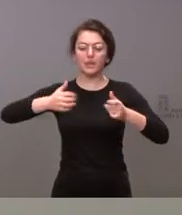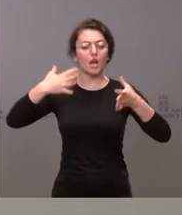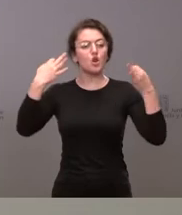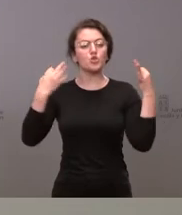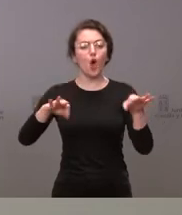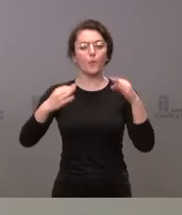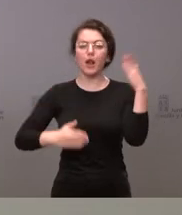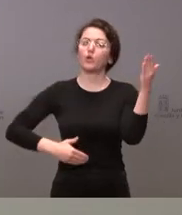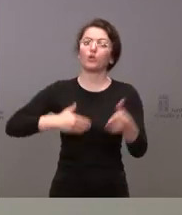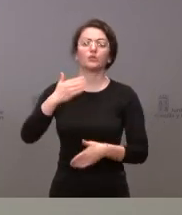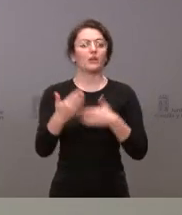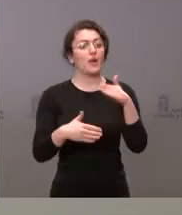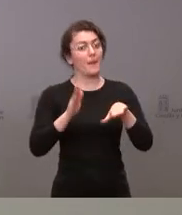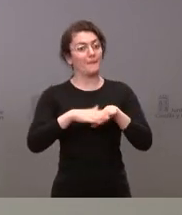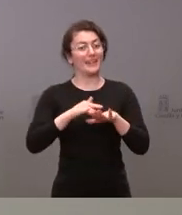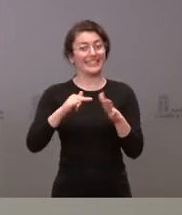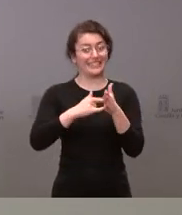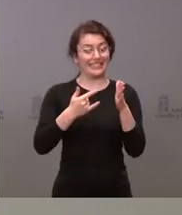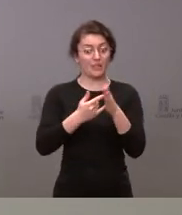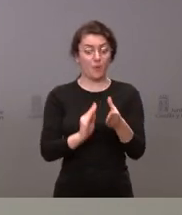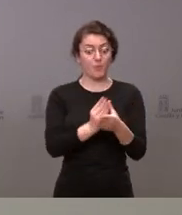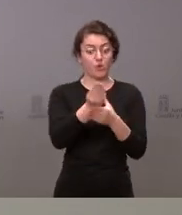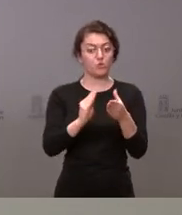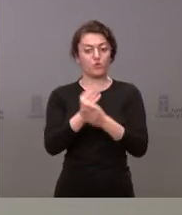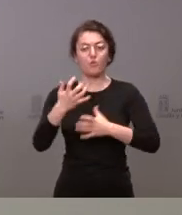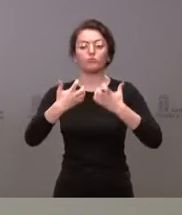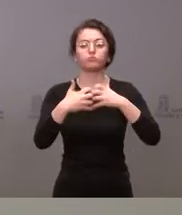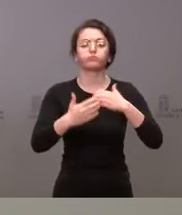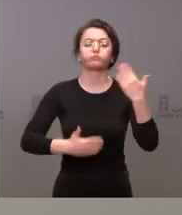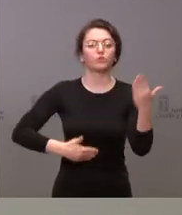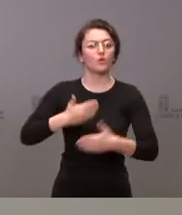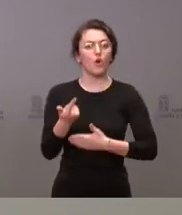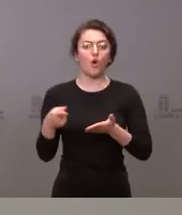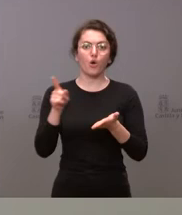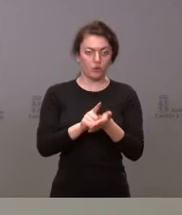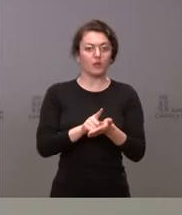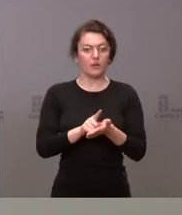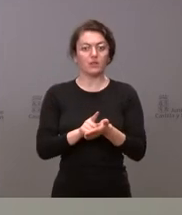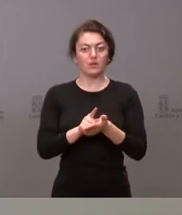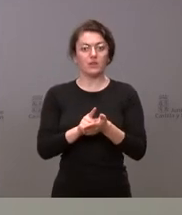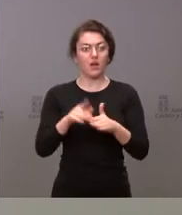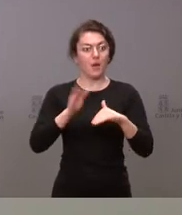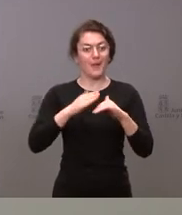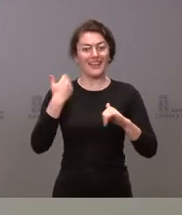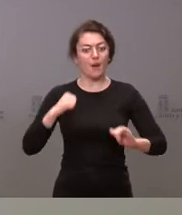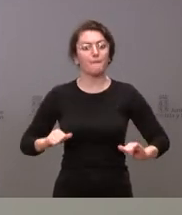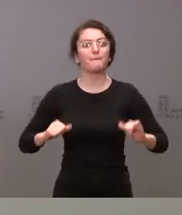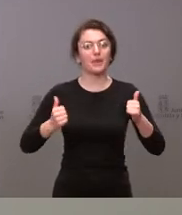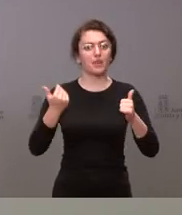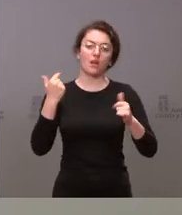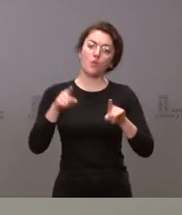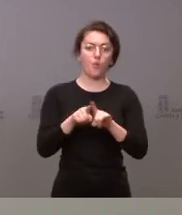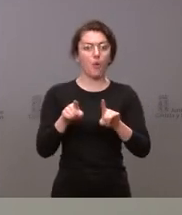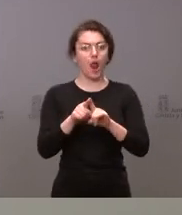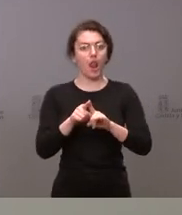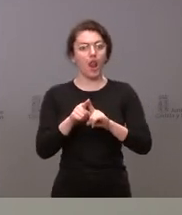el sistema productivo vuelva a funcionar y lógicamente que entremos por una senda de actividad económica